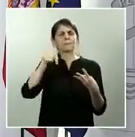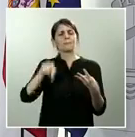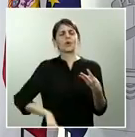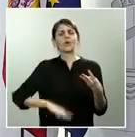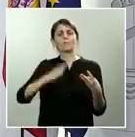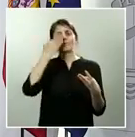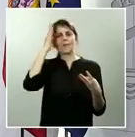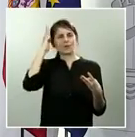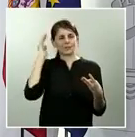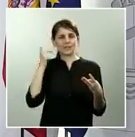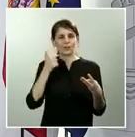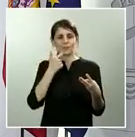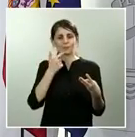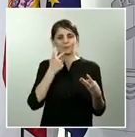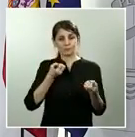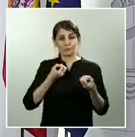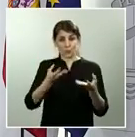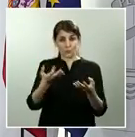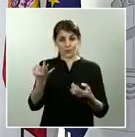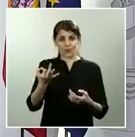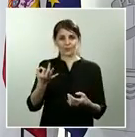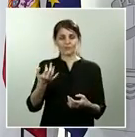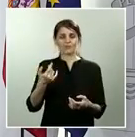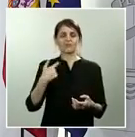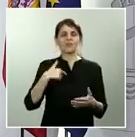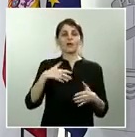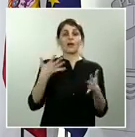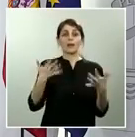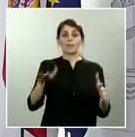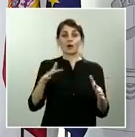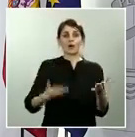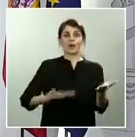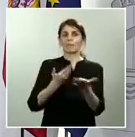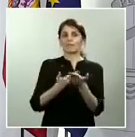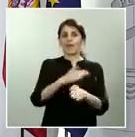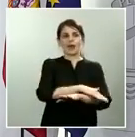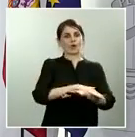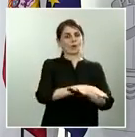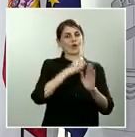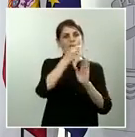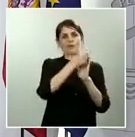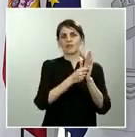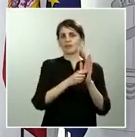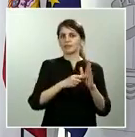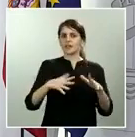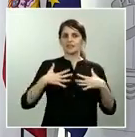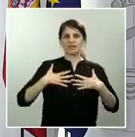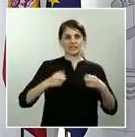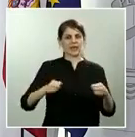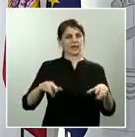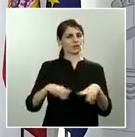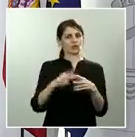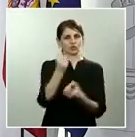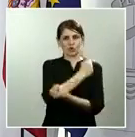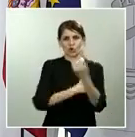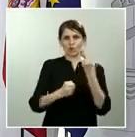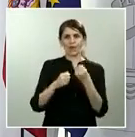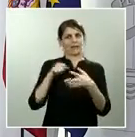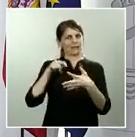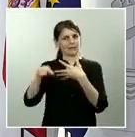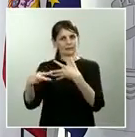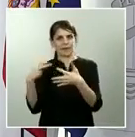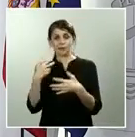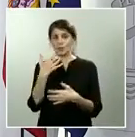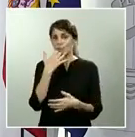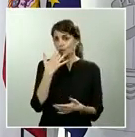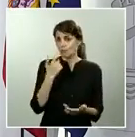una serie de medidas sanitarias, socioeconómicas y de transparencia, como pagar ya de inmediato las prestaciones de los ERTE, garantizar material a los